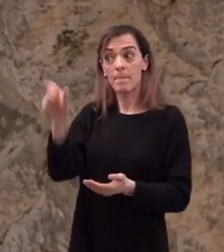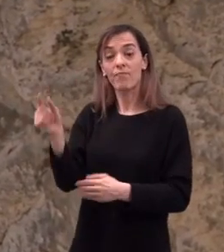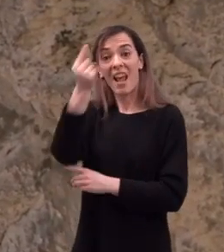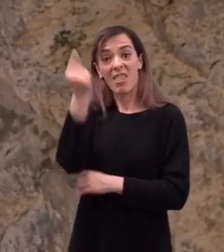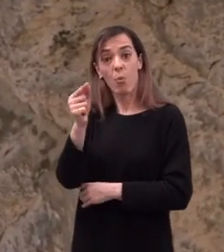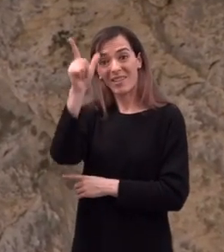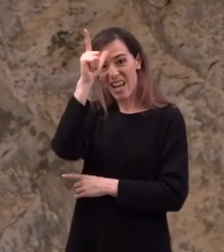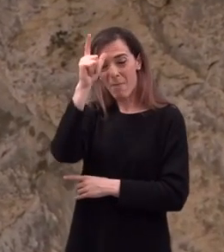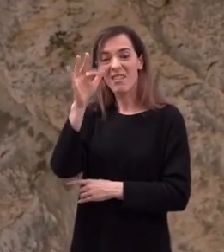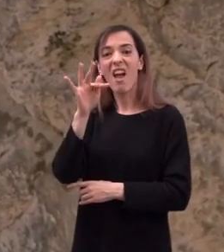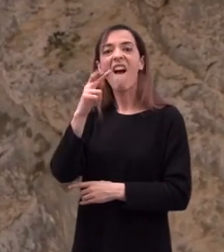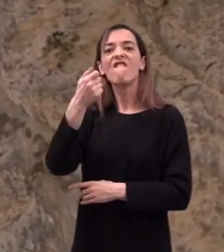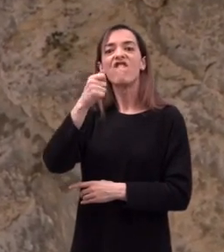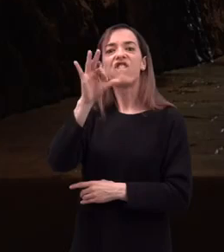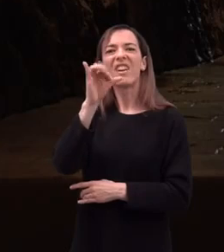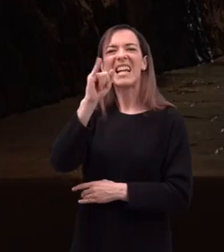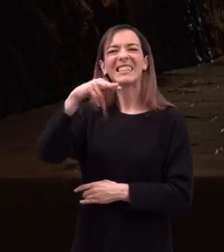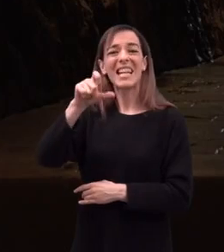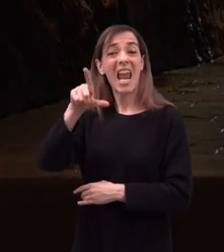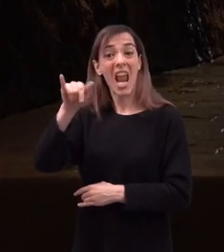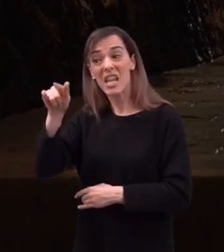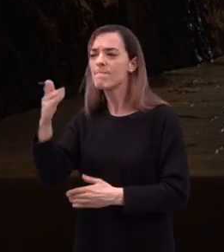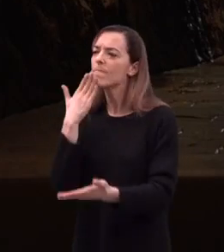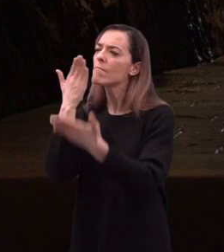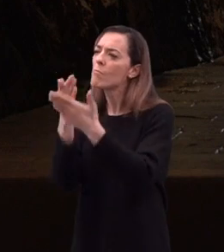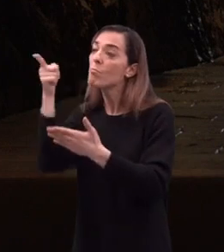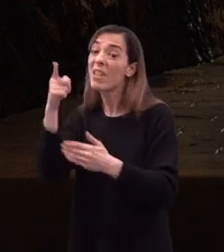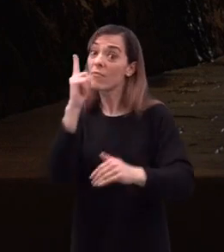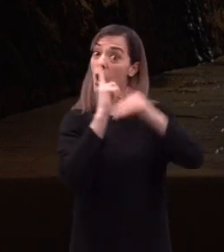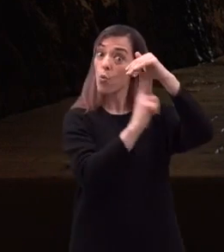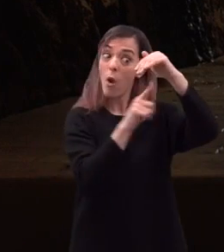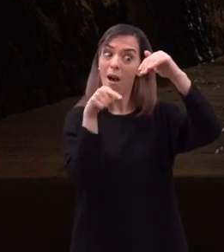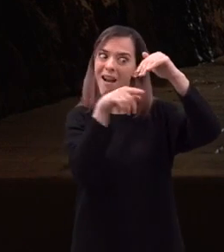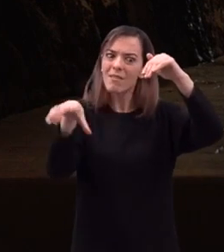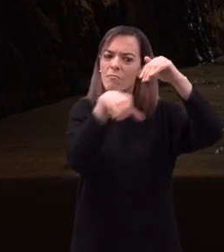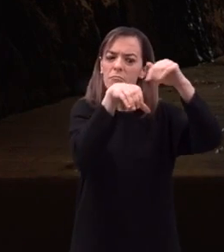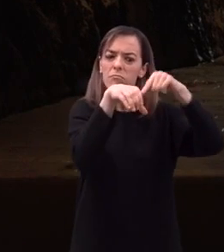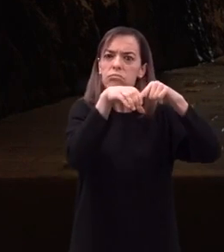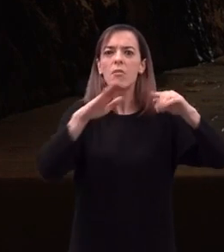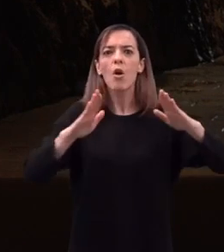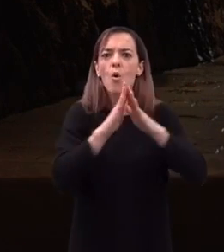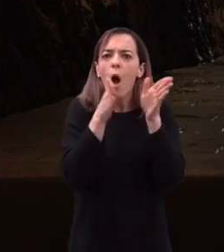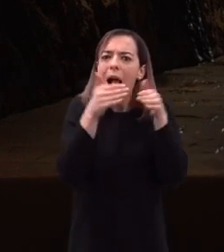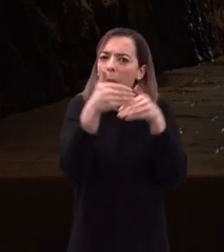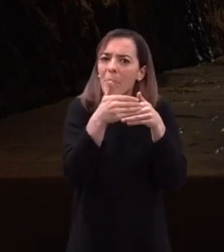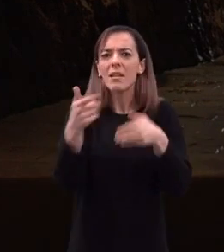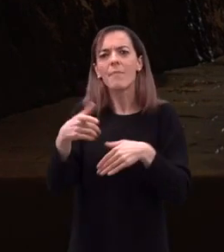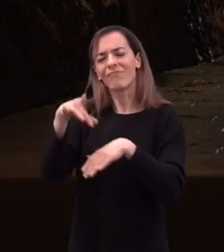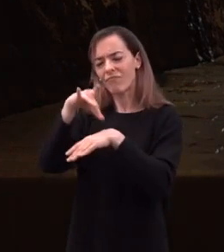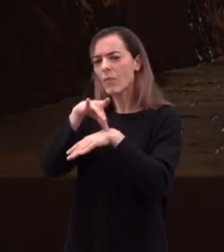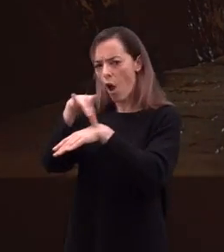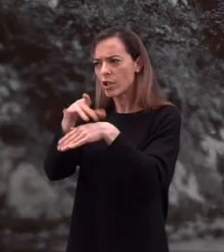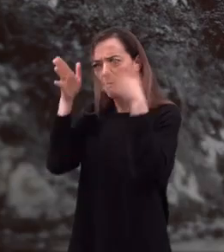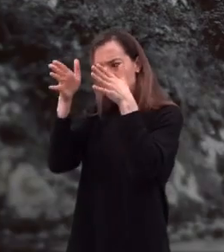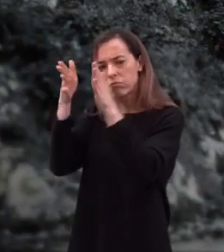encargó al dibujante alemán Roberto Frasinelli la construcción de una capilla en la gruta, siguiendo sus orientaciones.